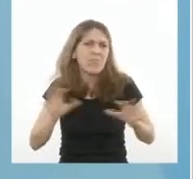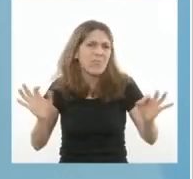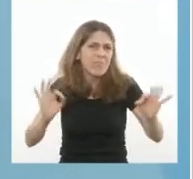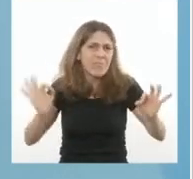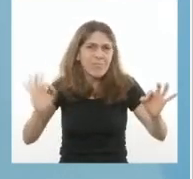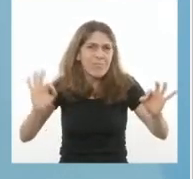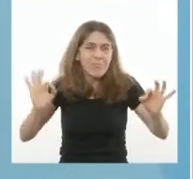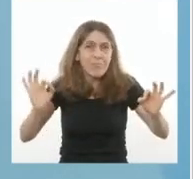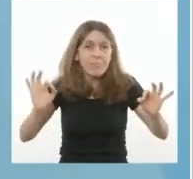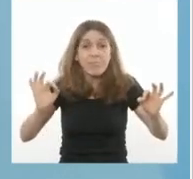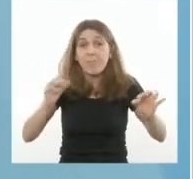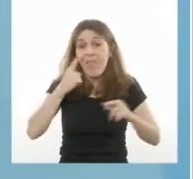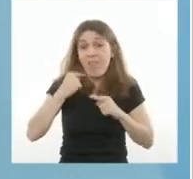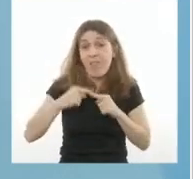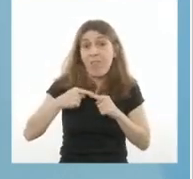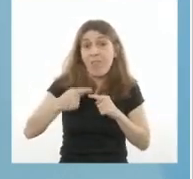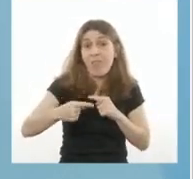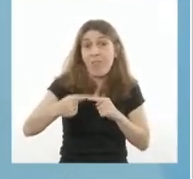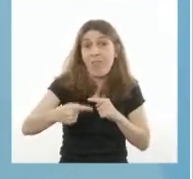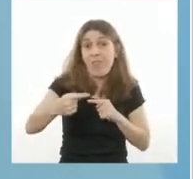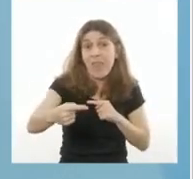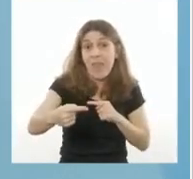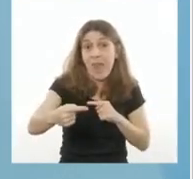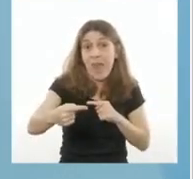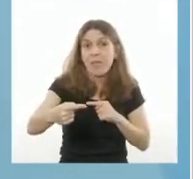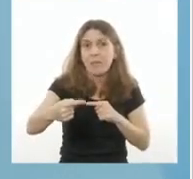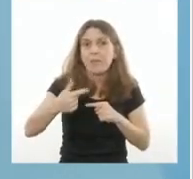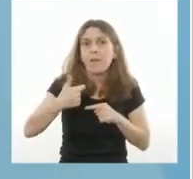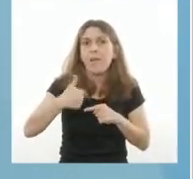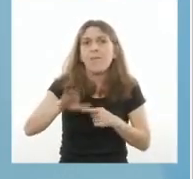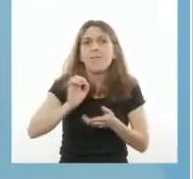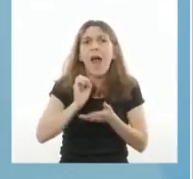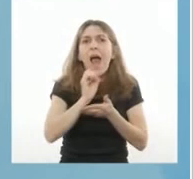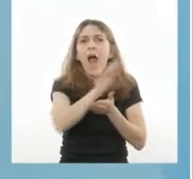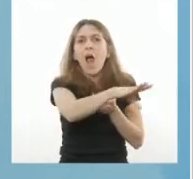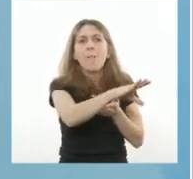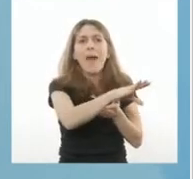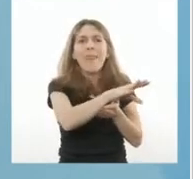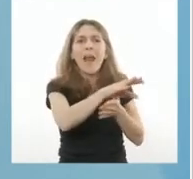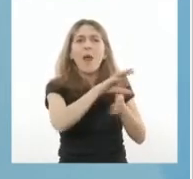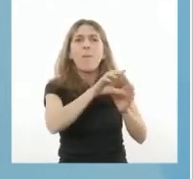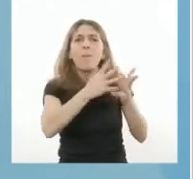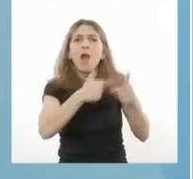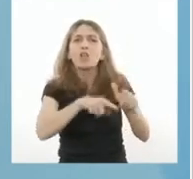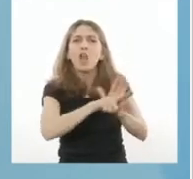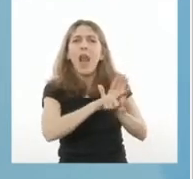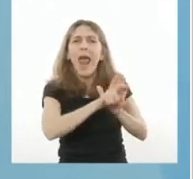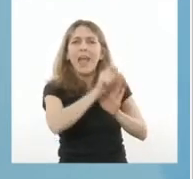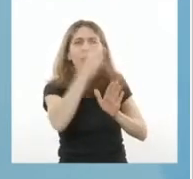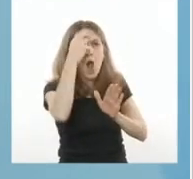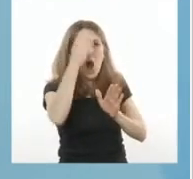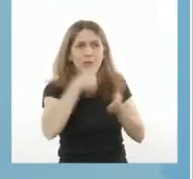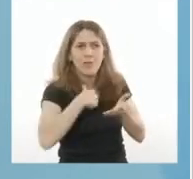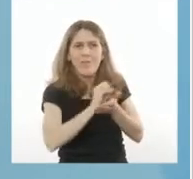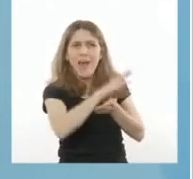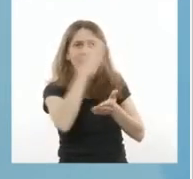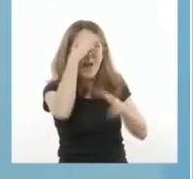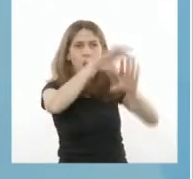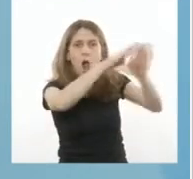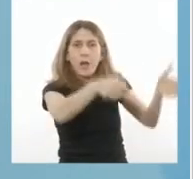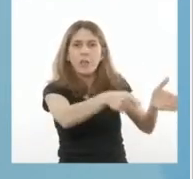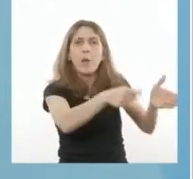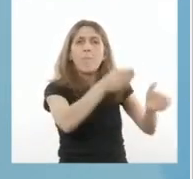en los próximos días enviaré un proyecto de ley al Congreso de la Nación para que en función de criterios